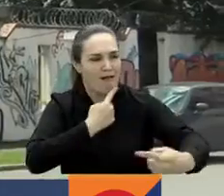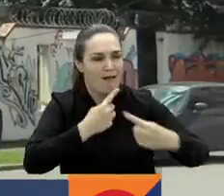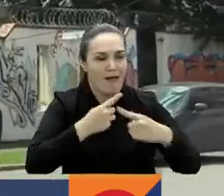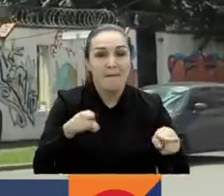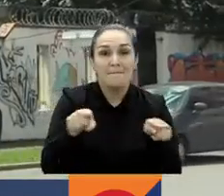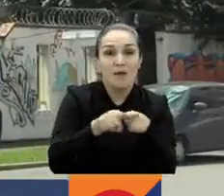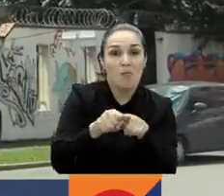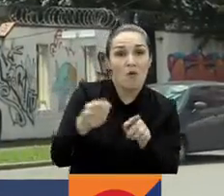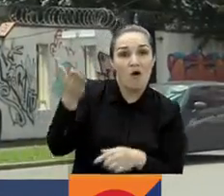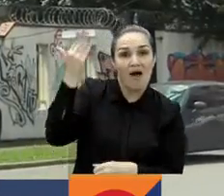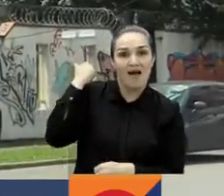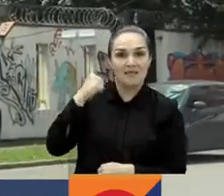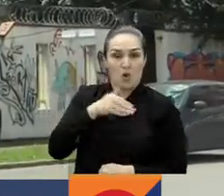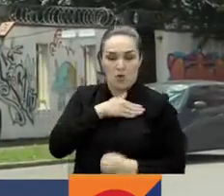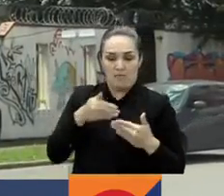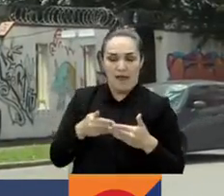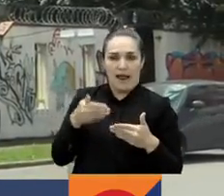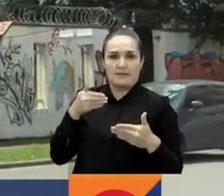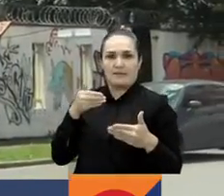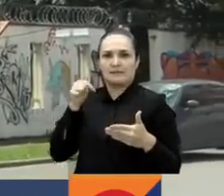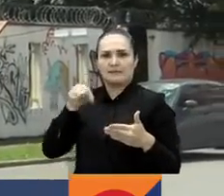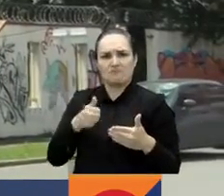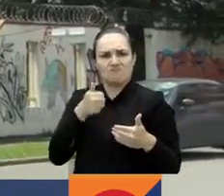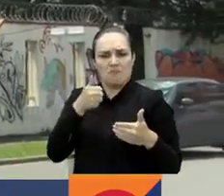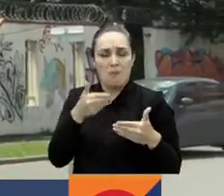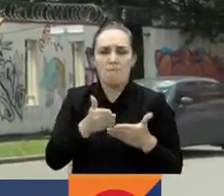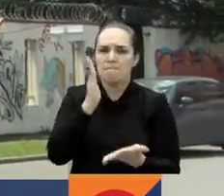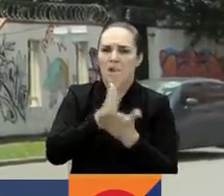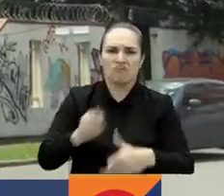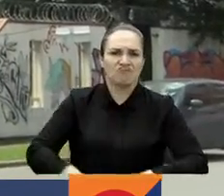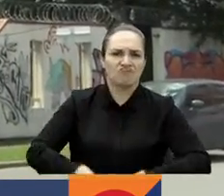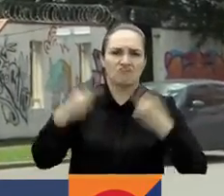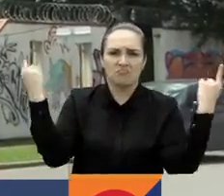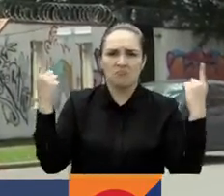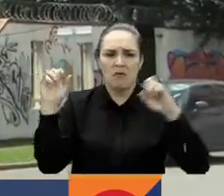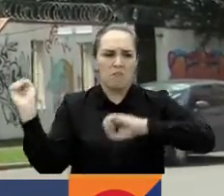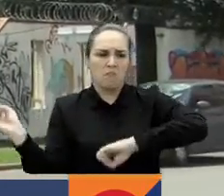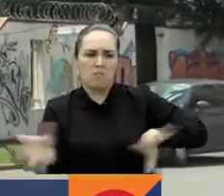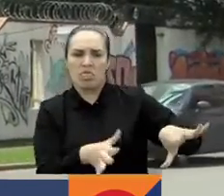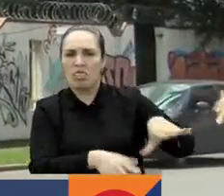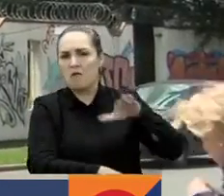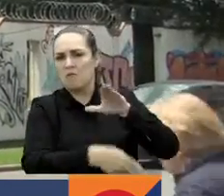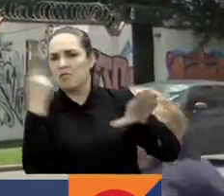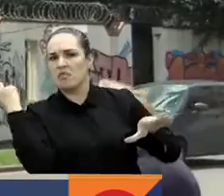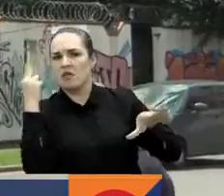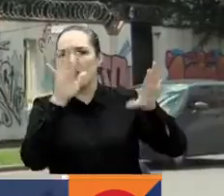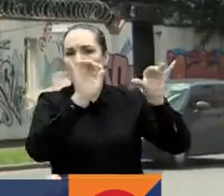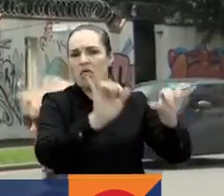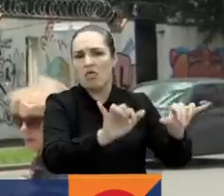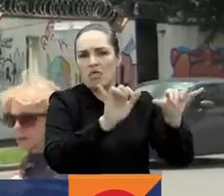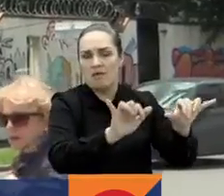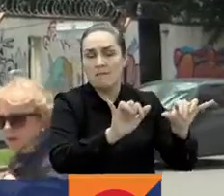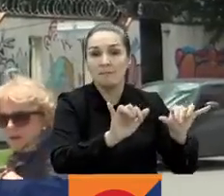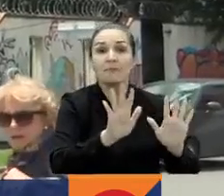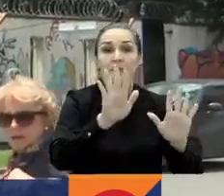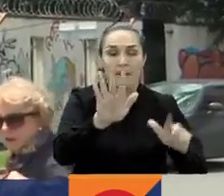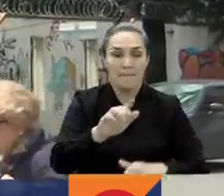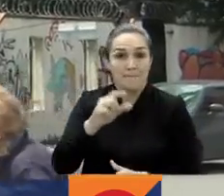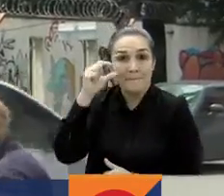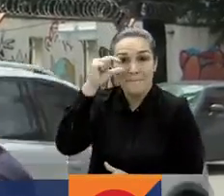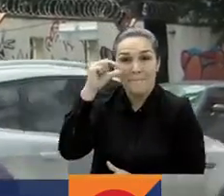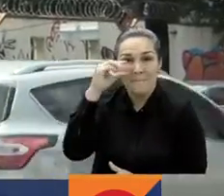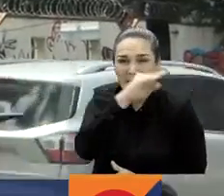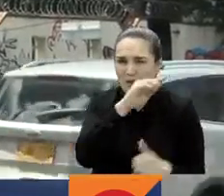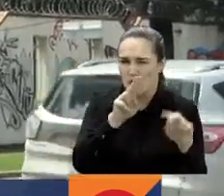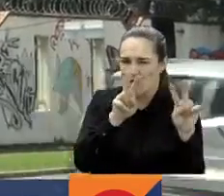gobierno del expresidente Álvaro Uribe Vélez. Retomando el tema de la agenda del presidente electo Gustavo Petro, mañana, junto